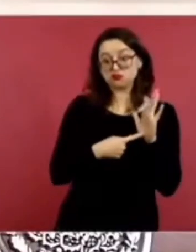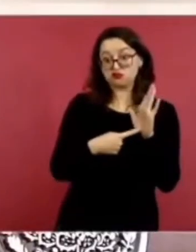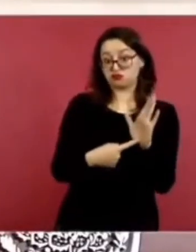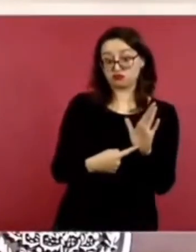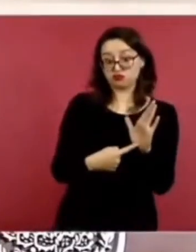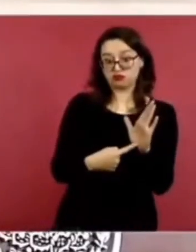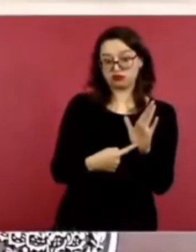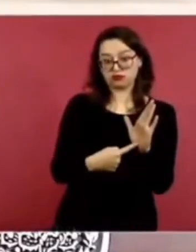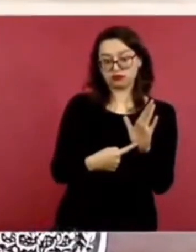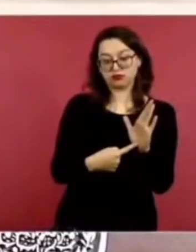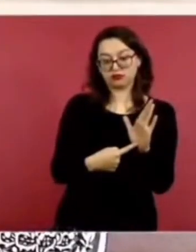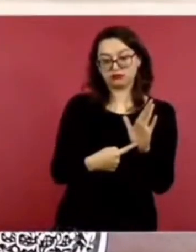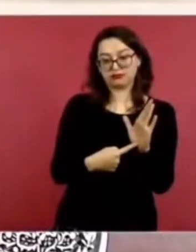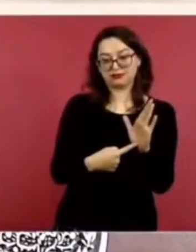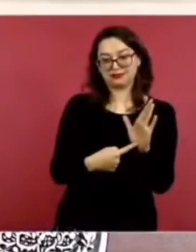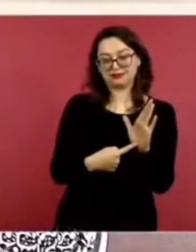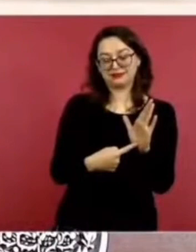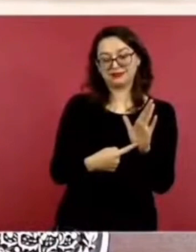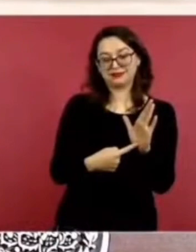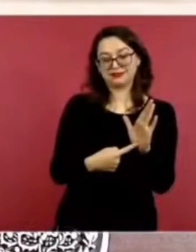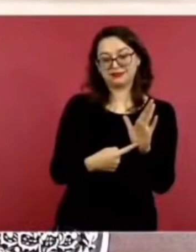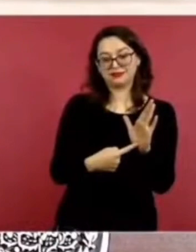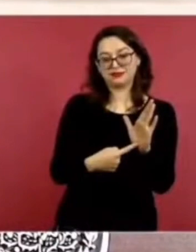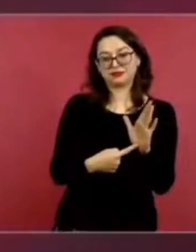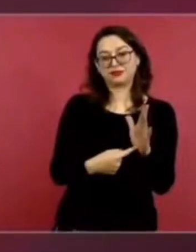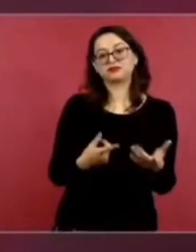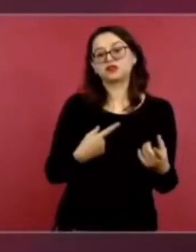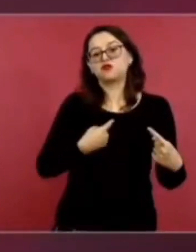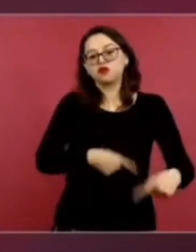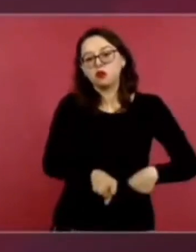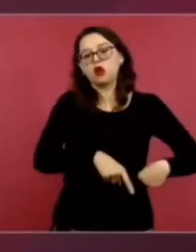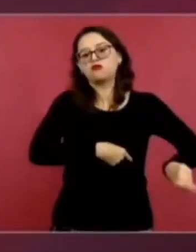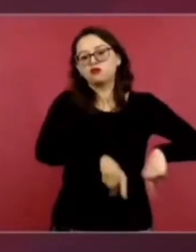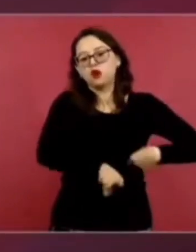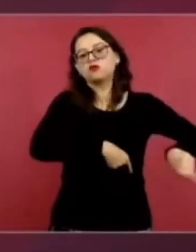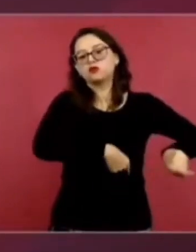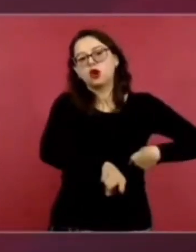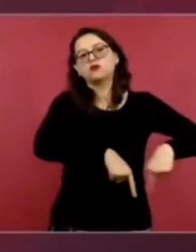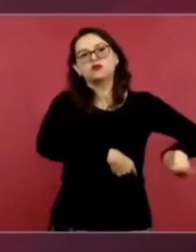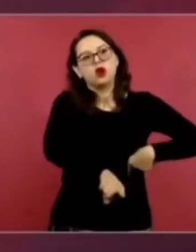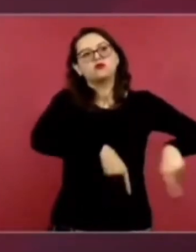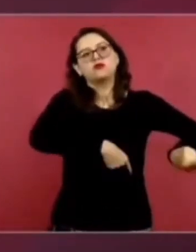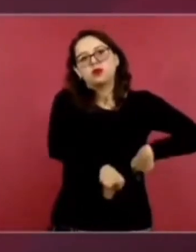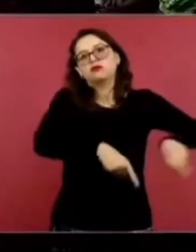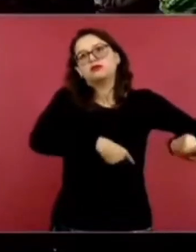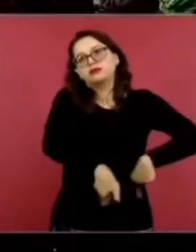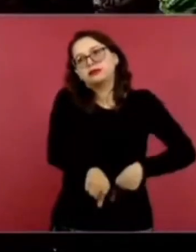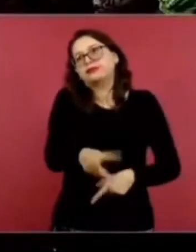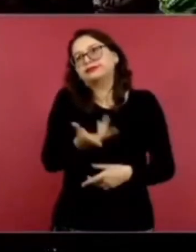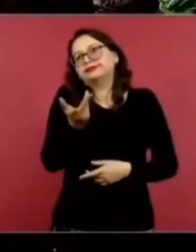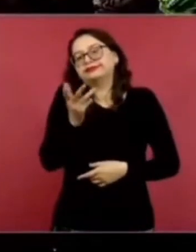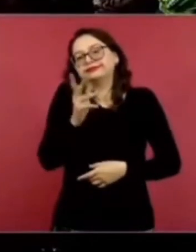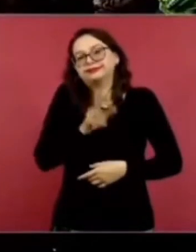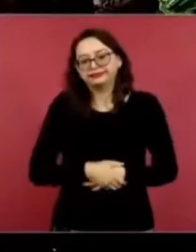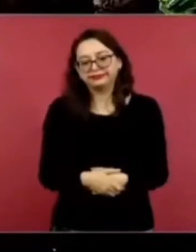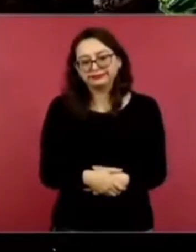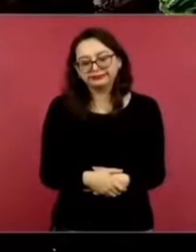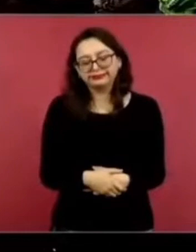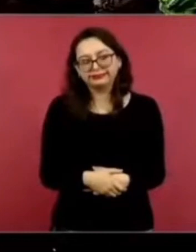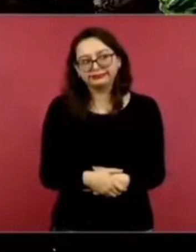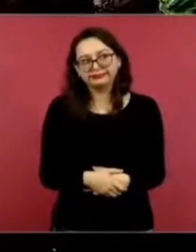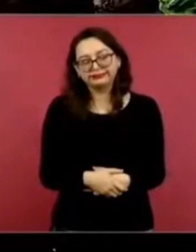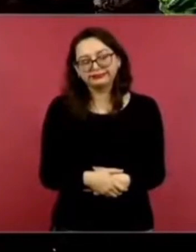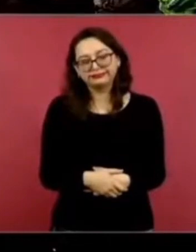con todo respeto, puro fútbol, la sección de